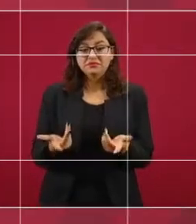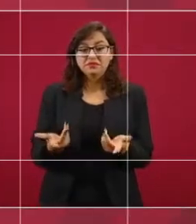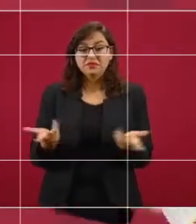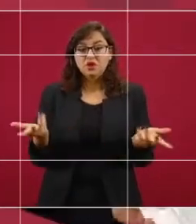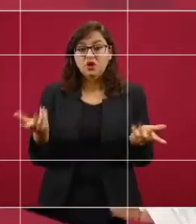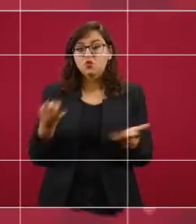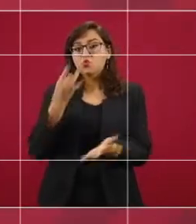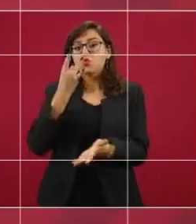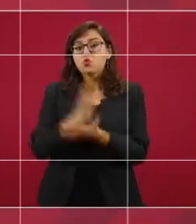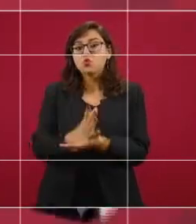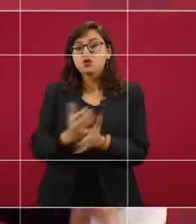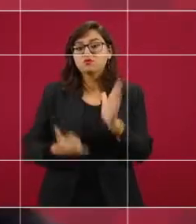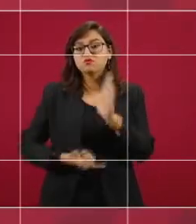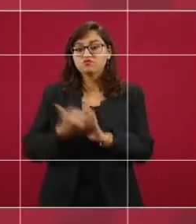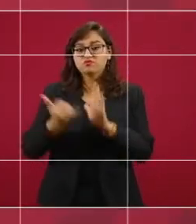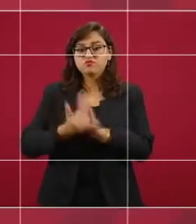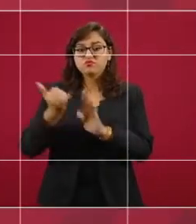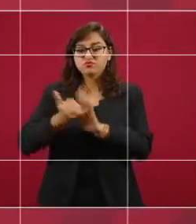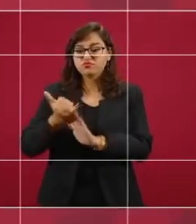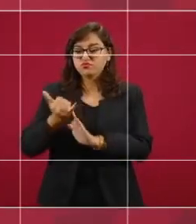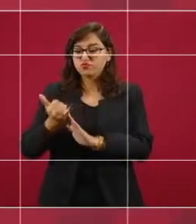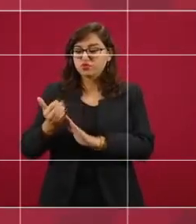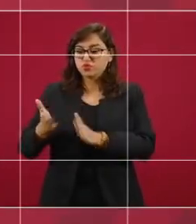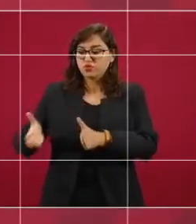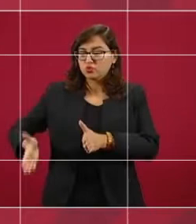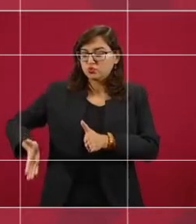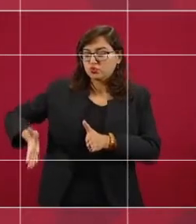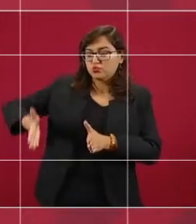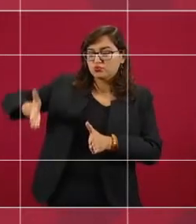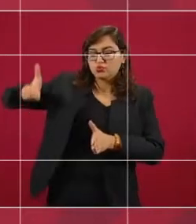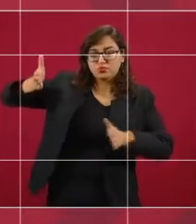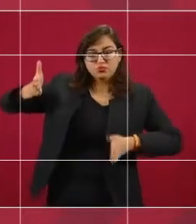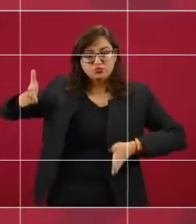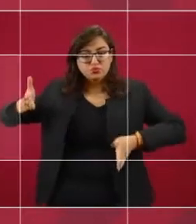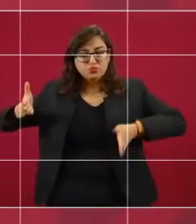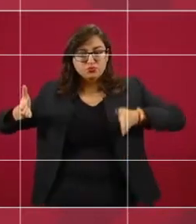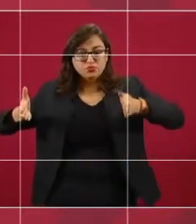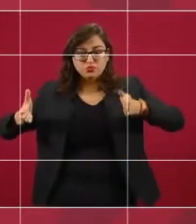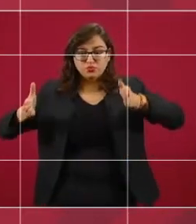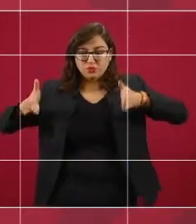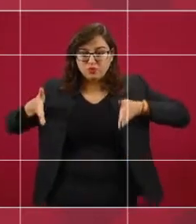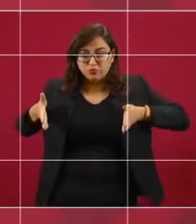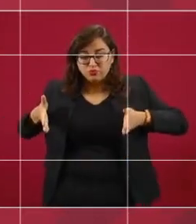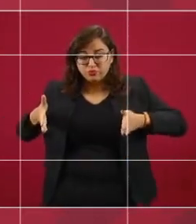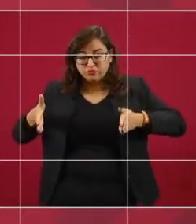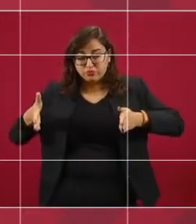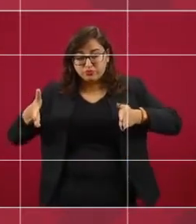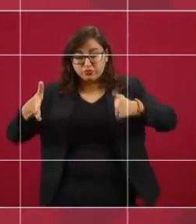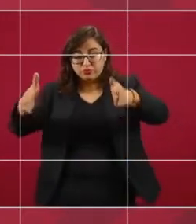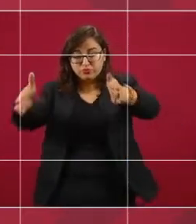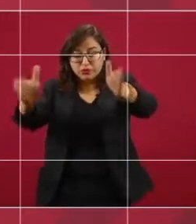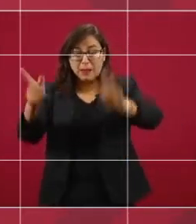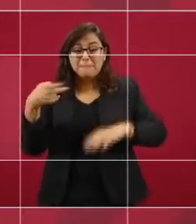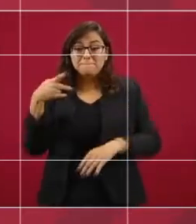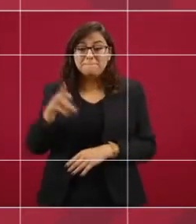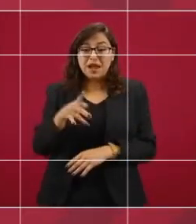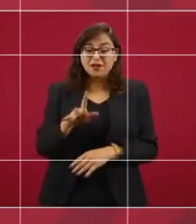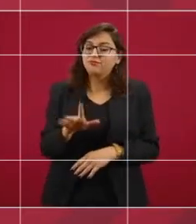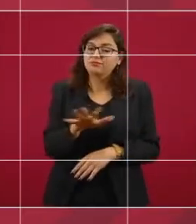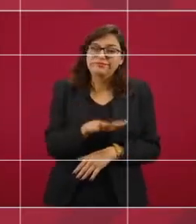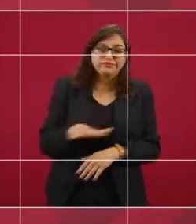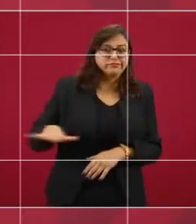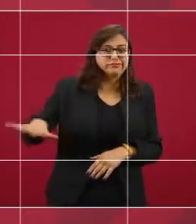pero Tabasco es una planicie. Entonces, llovió mucho